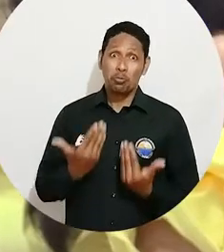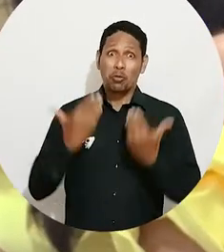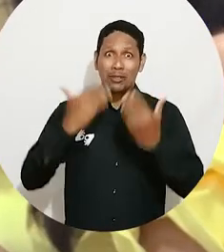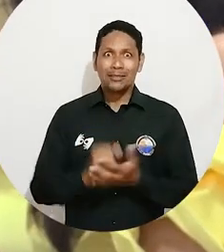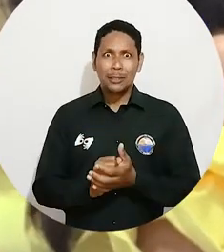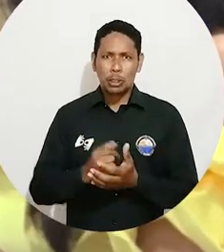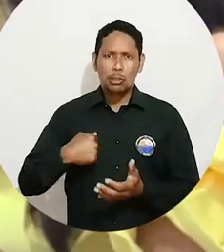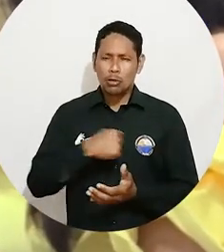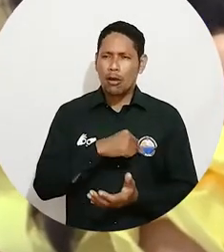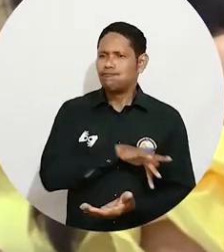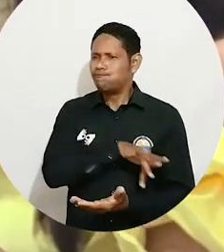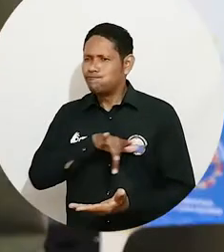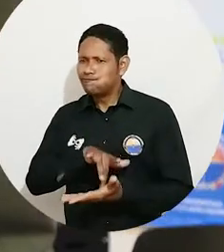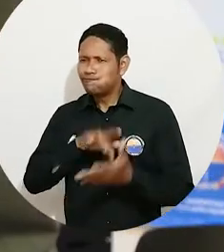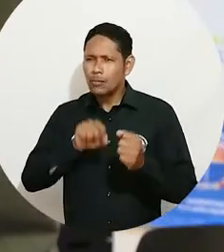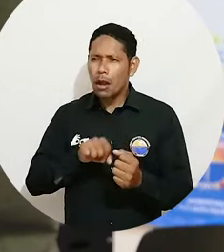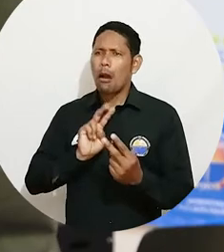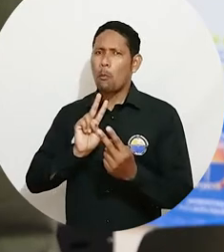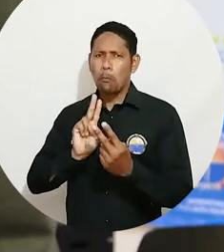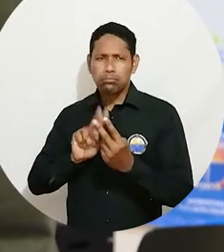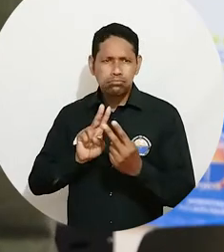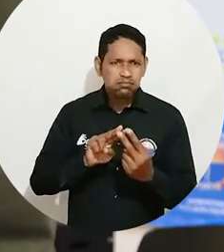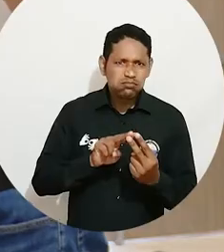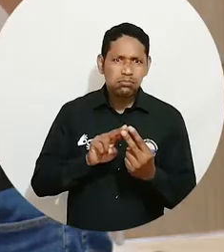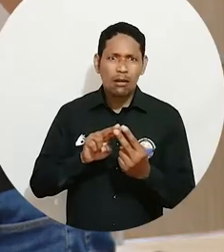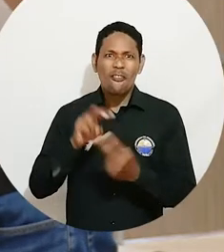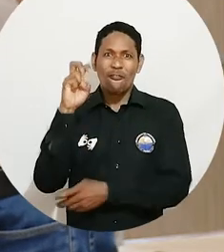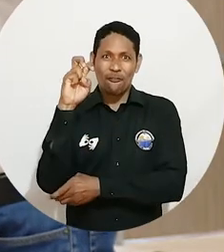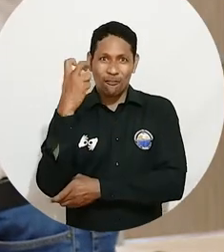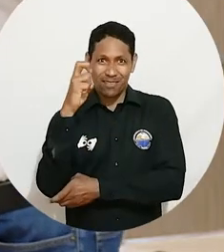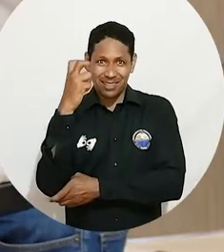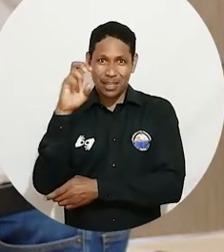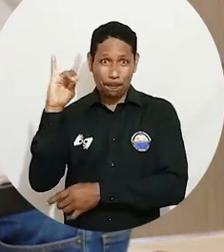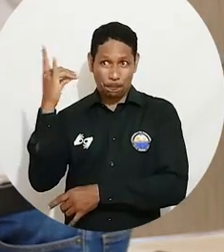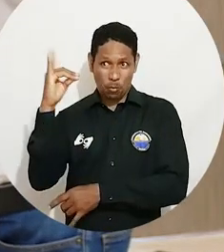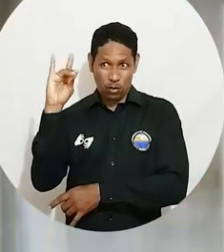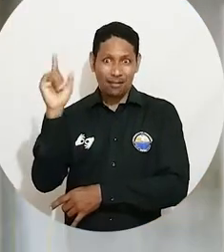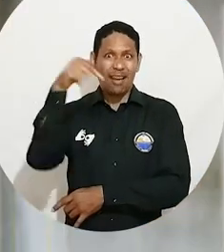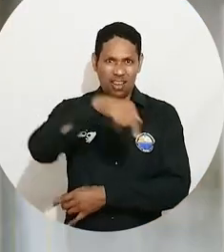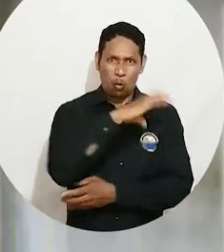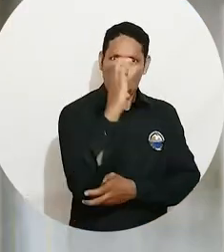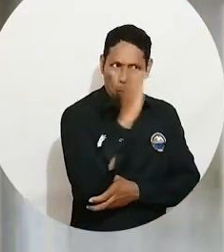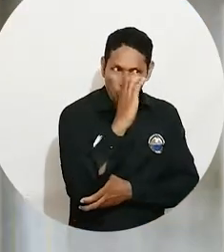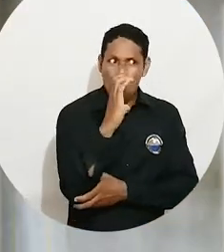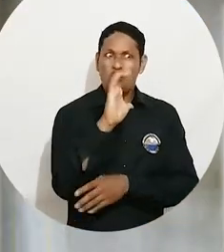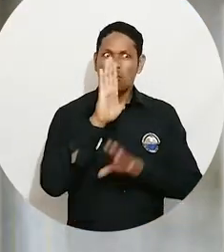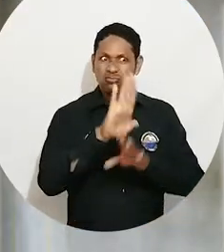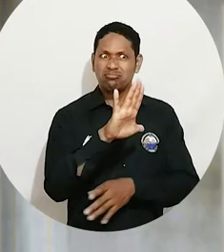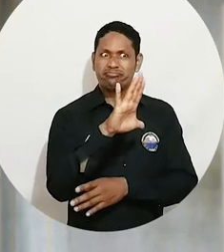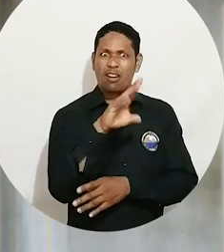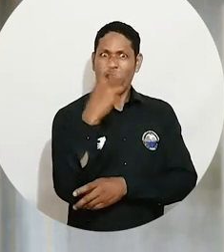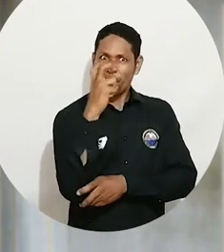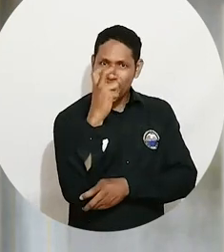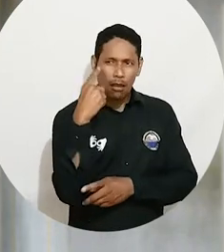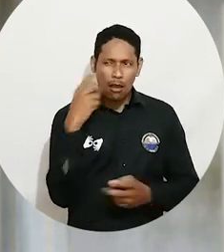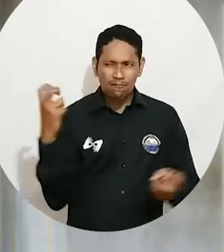el cual fue muy satisfactorio ya que pudimos conocer de la mano de fiscales de Bolivia de operadores jurídicos colombianos como se han